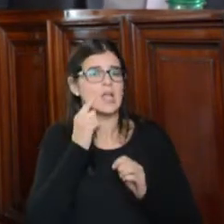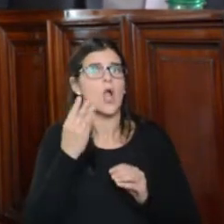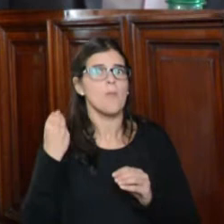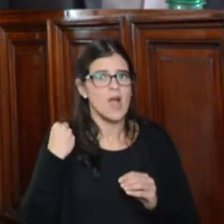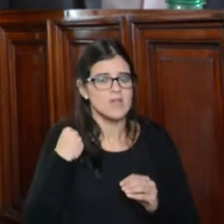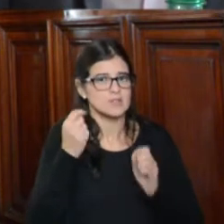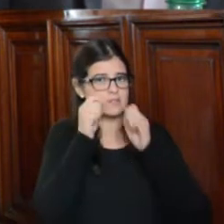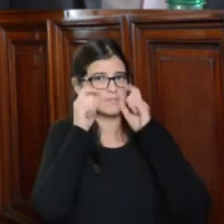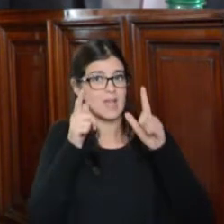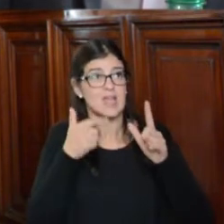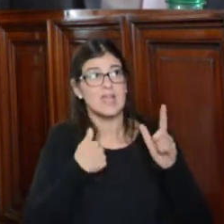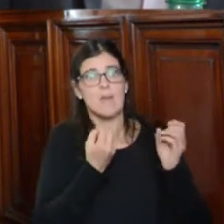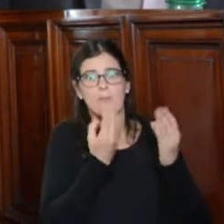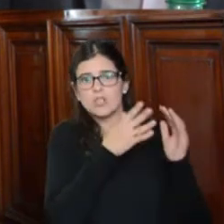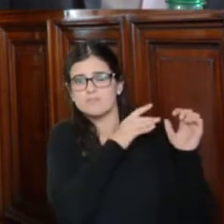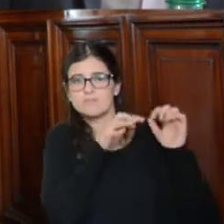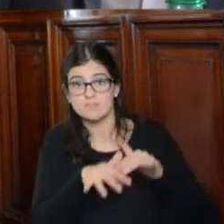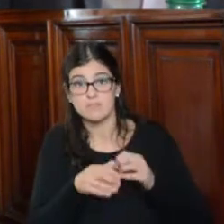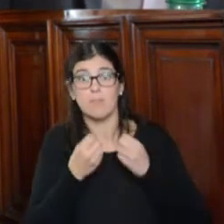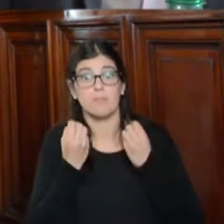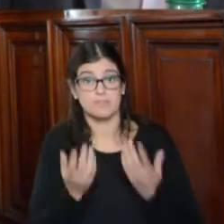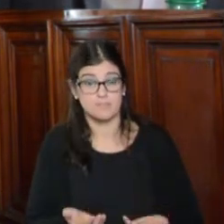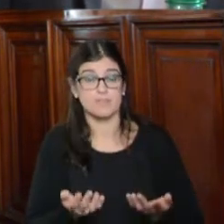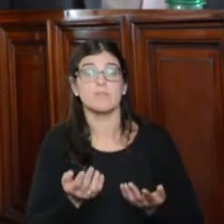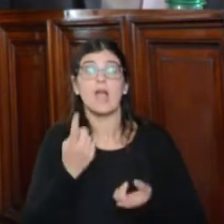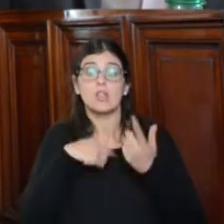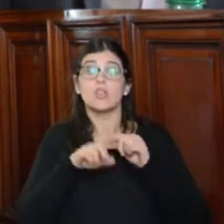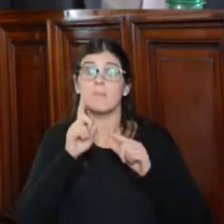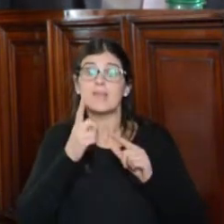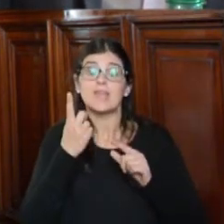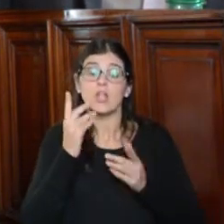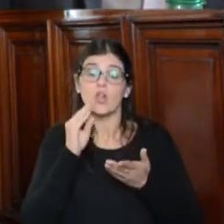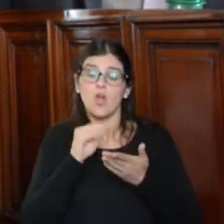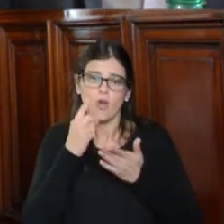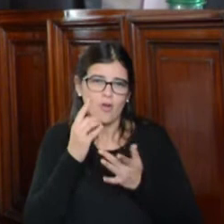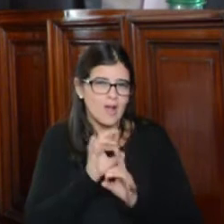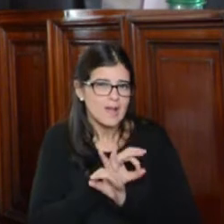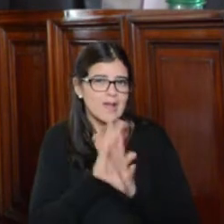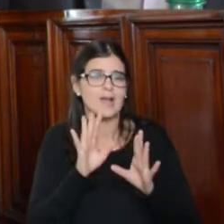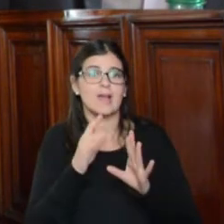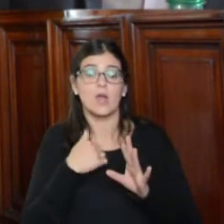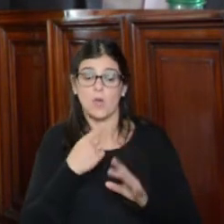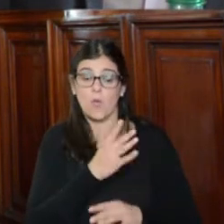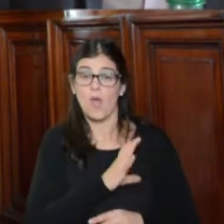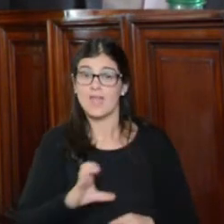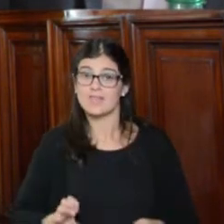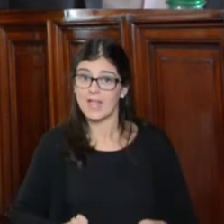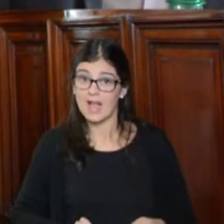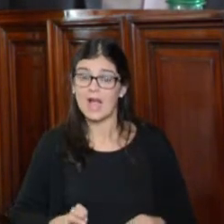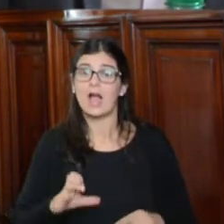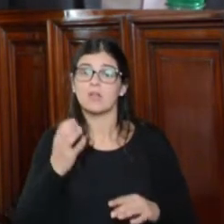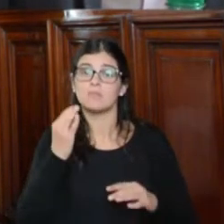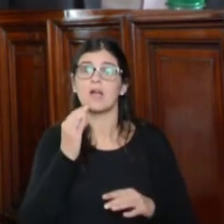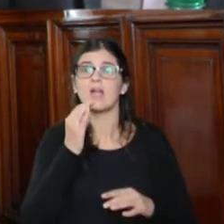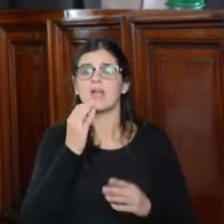que son las que nos traen acá, por lo menos. También quiero resaltar, porque el nuestro es un Estado federal,